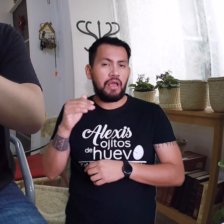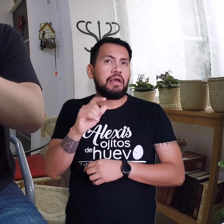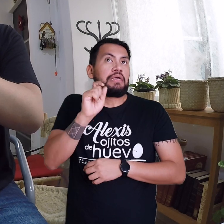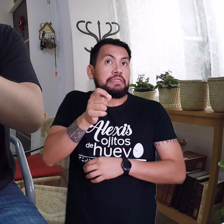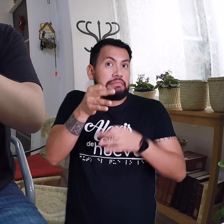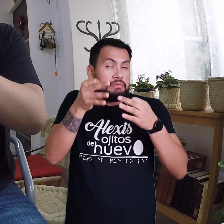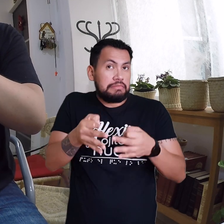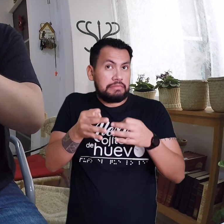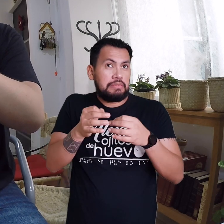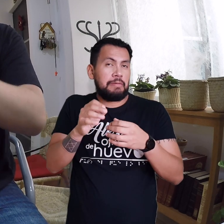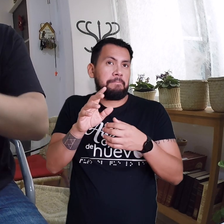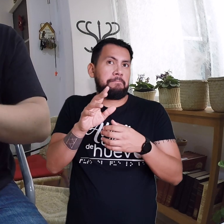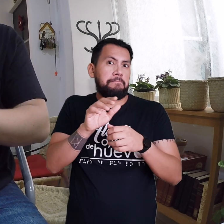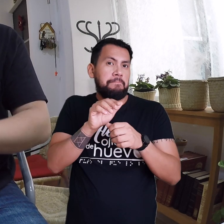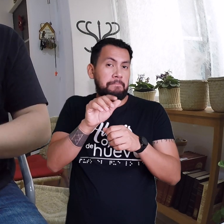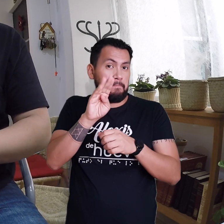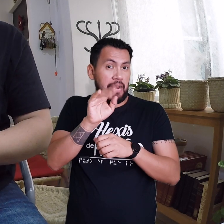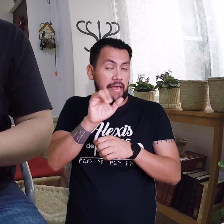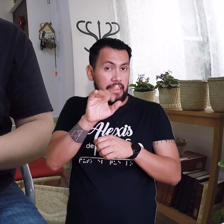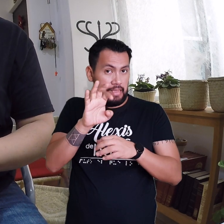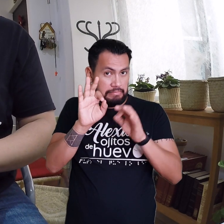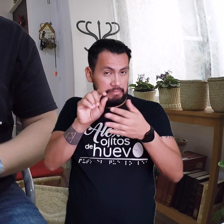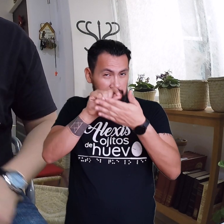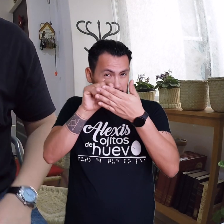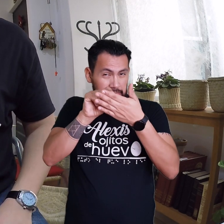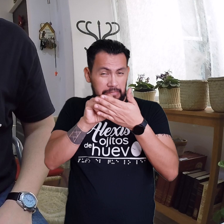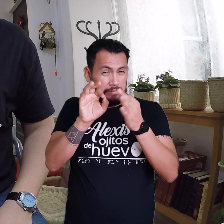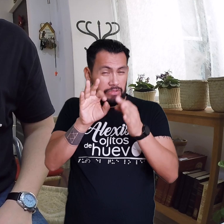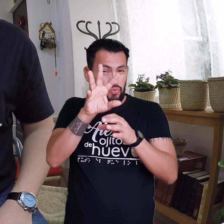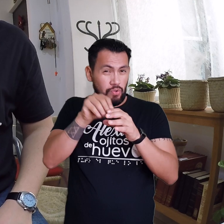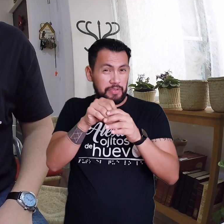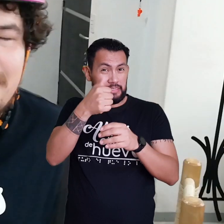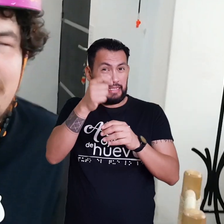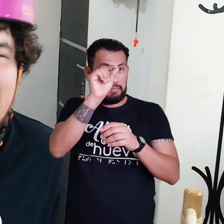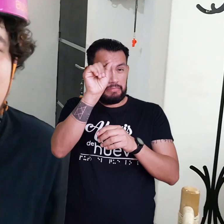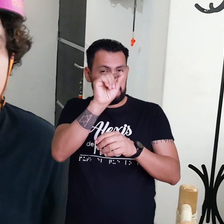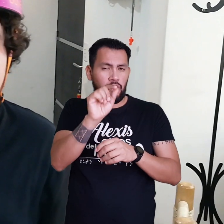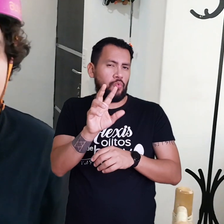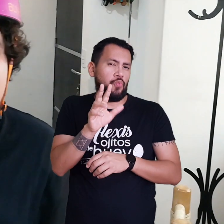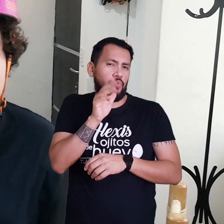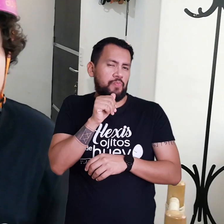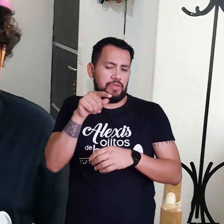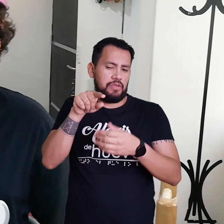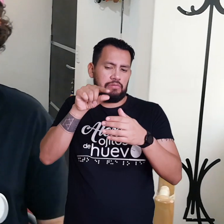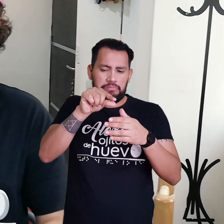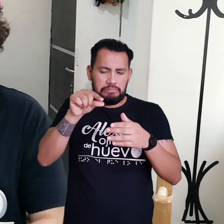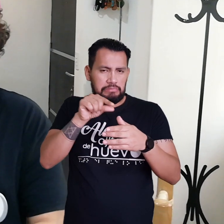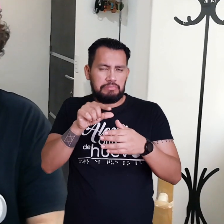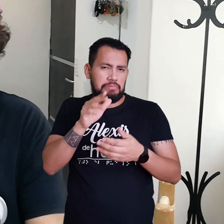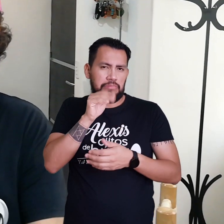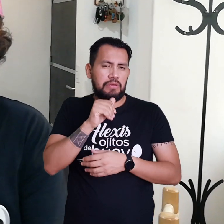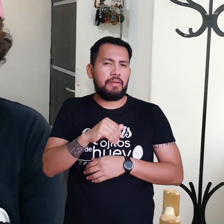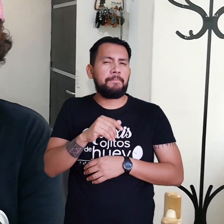Yo sé que ahorita van a decir Ay pero para qué Si ya tienes celular Pincha con la dilla Ya sé Ya les enseñé Que tengo celular Pero este fue un